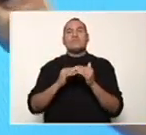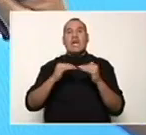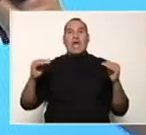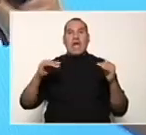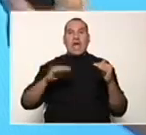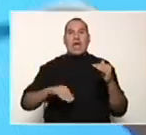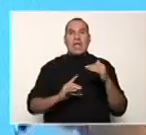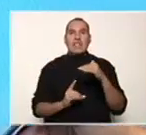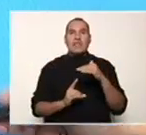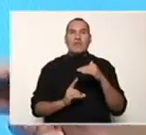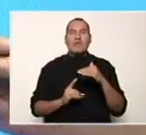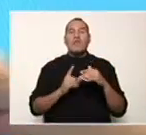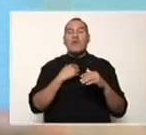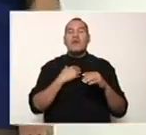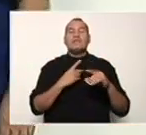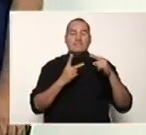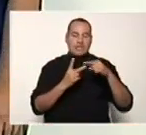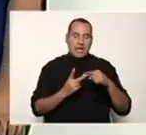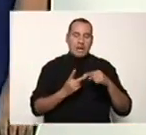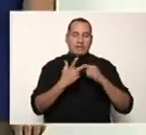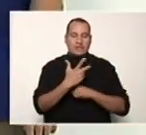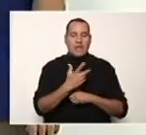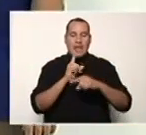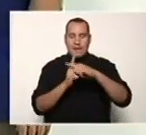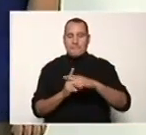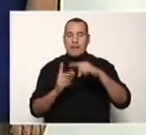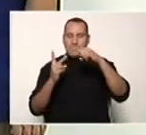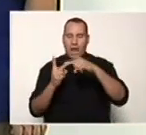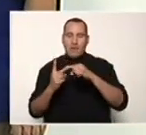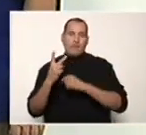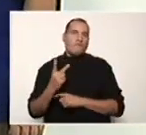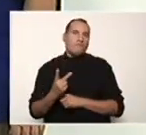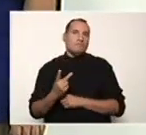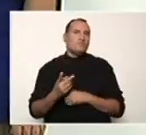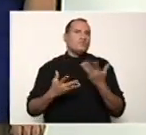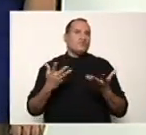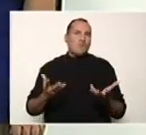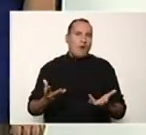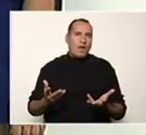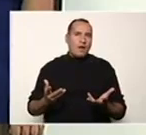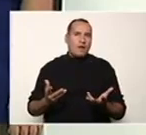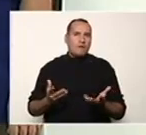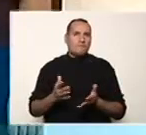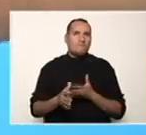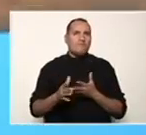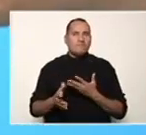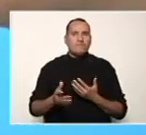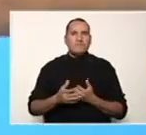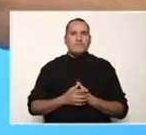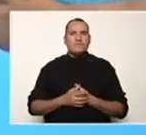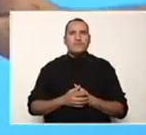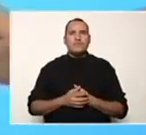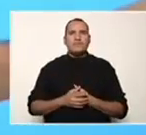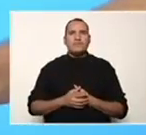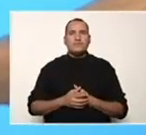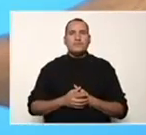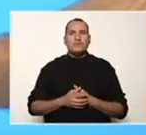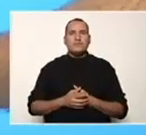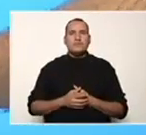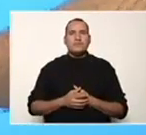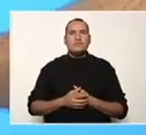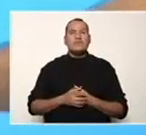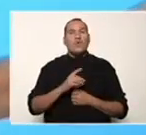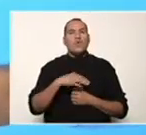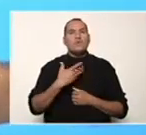3 más raíz de 2. Vamos a ver aquí cuál sería el conjugado. ¿Qué es eso de conjugado? Conjugado es